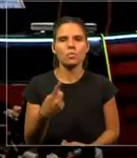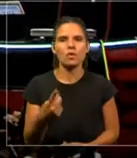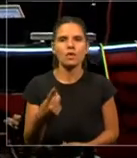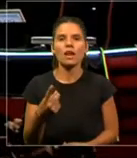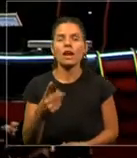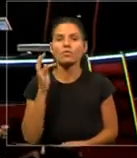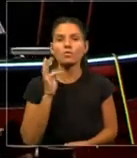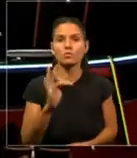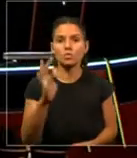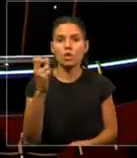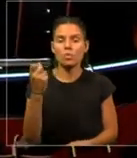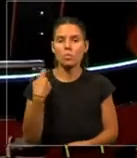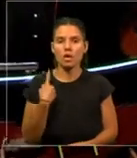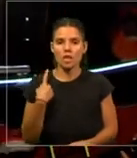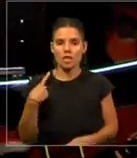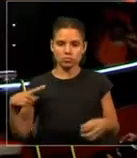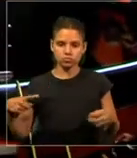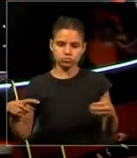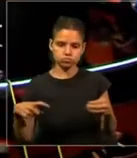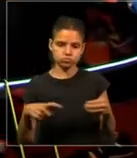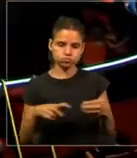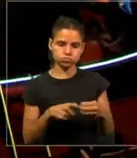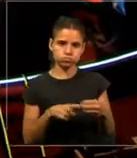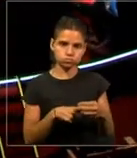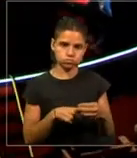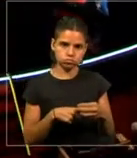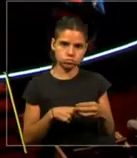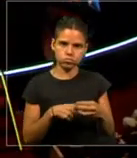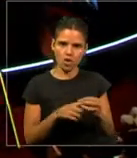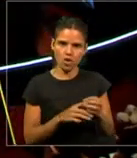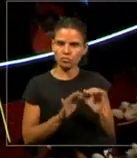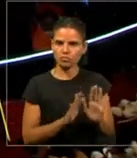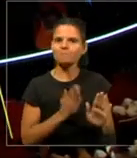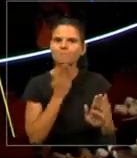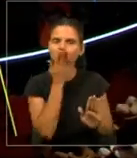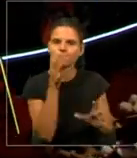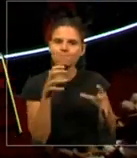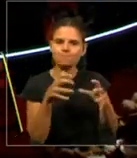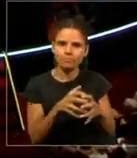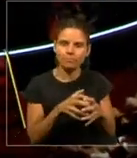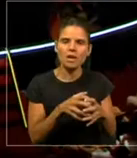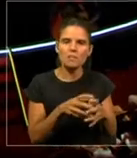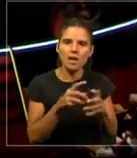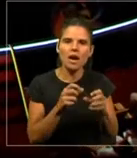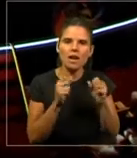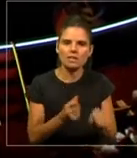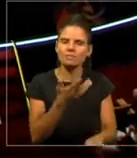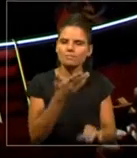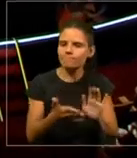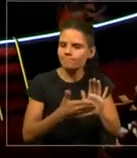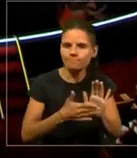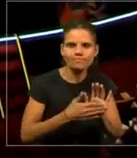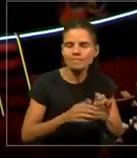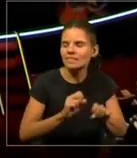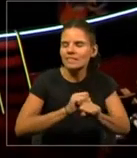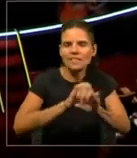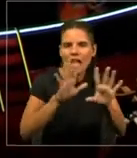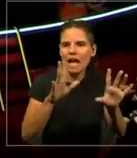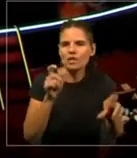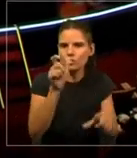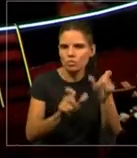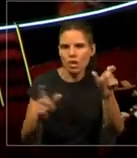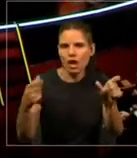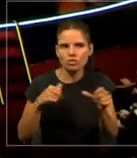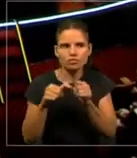congelados a todos los rincones del universo para garantizar la supervivencia a nuestra especie. Ahora,